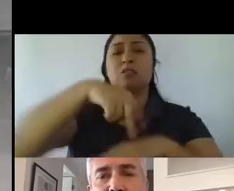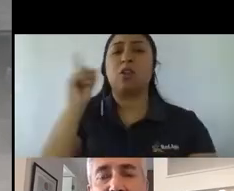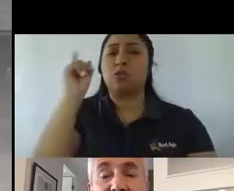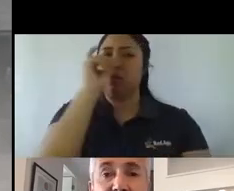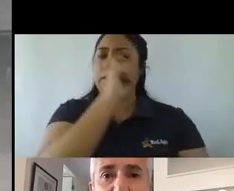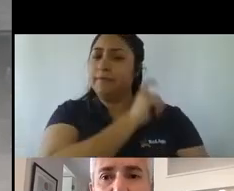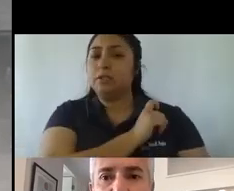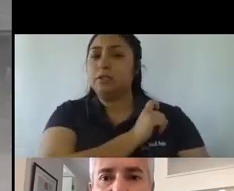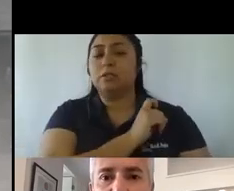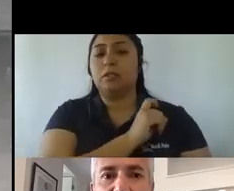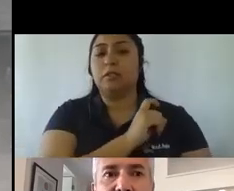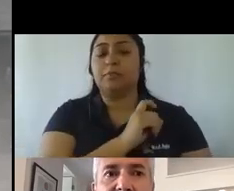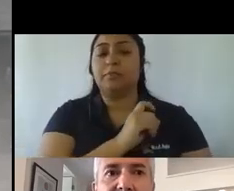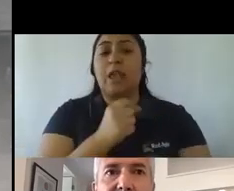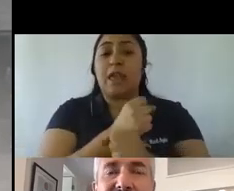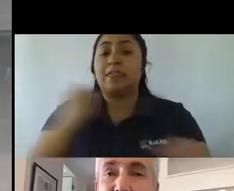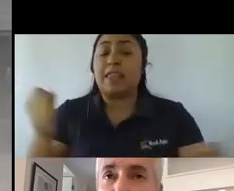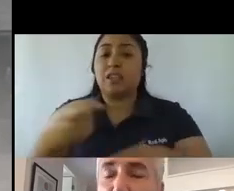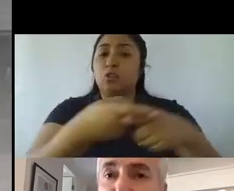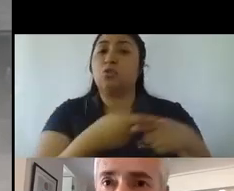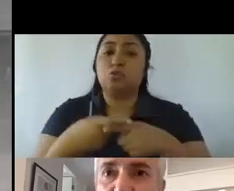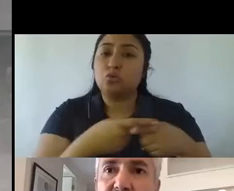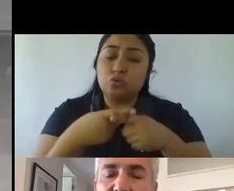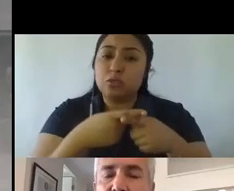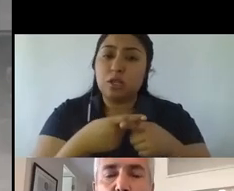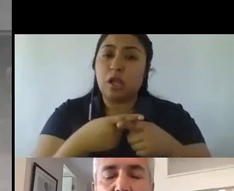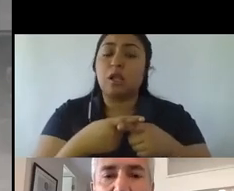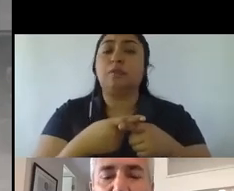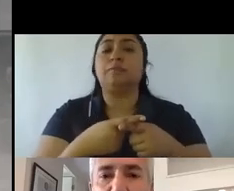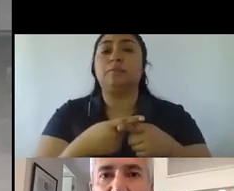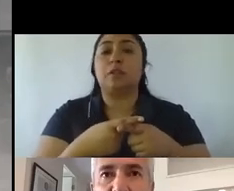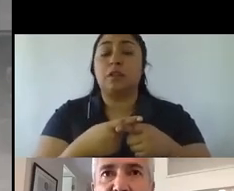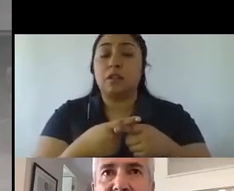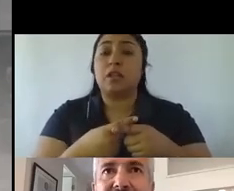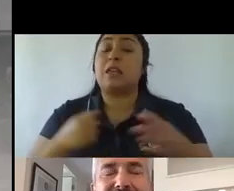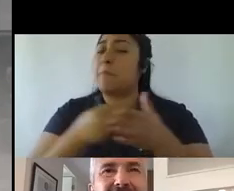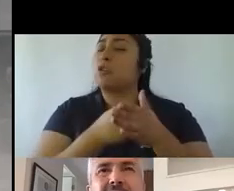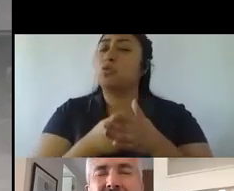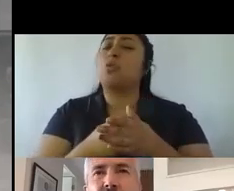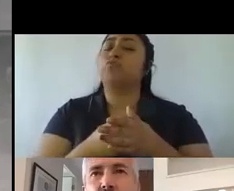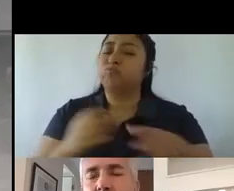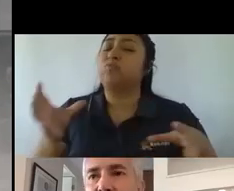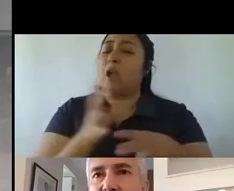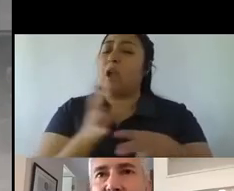el estallido social le pegó muy fuerte a la industria de las comunicaciones de marketing desde